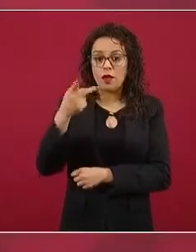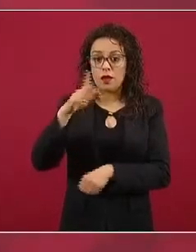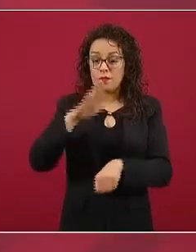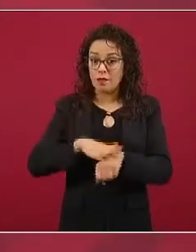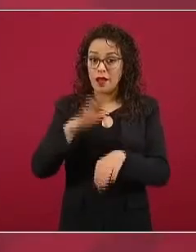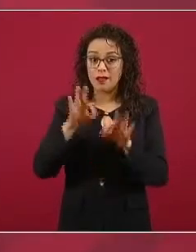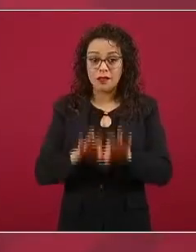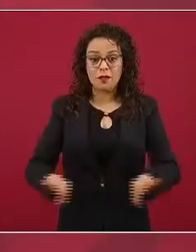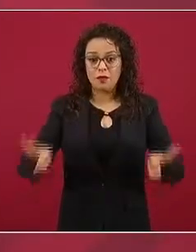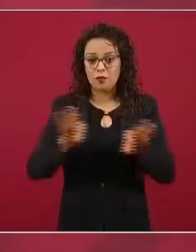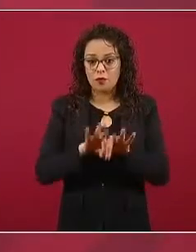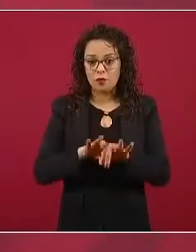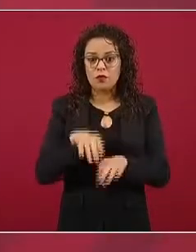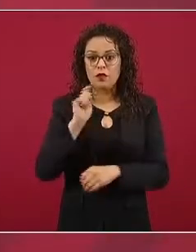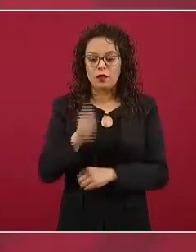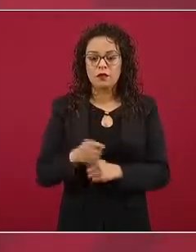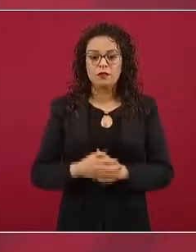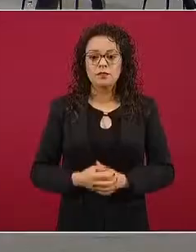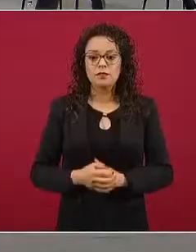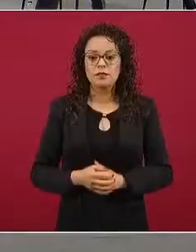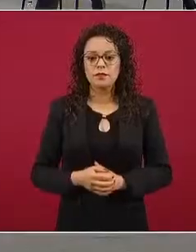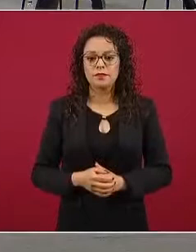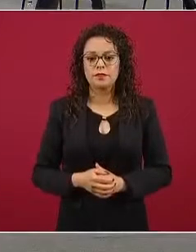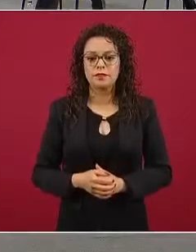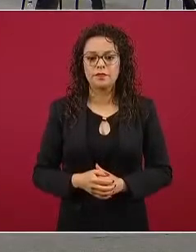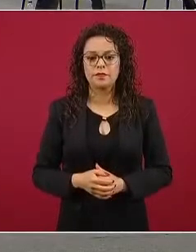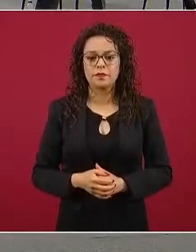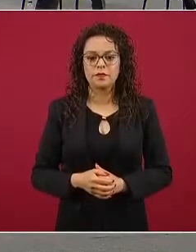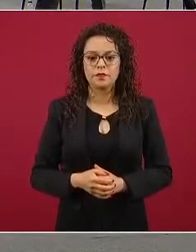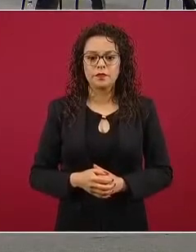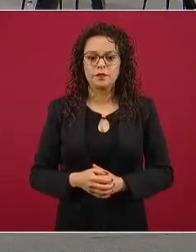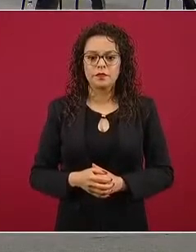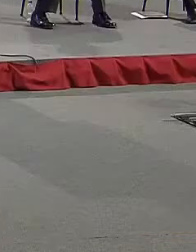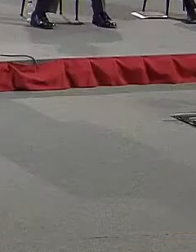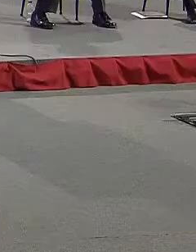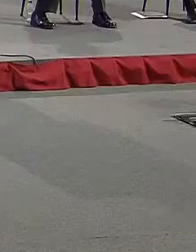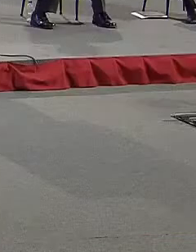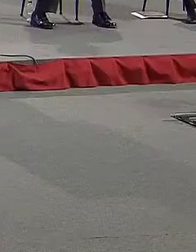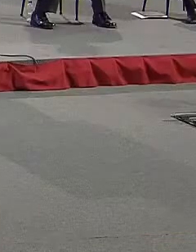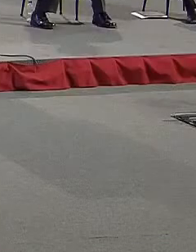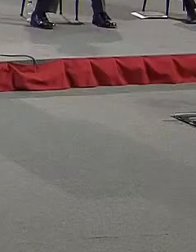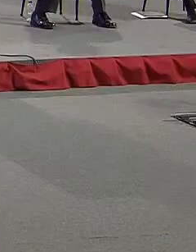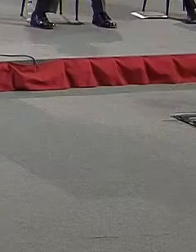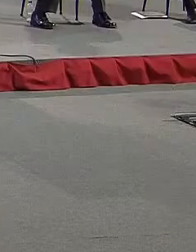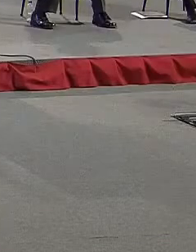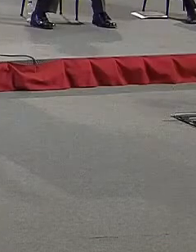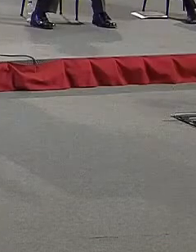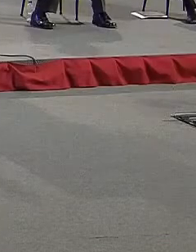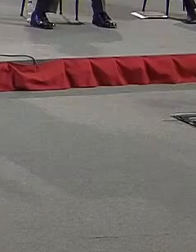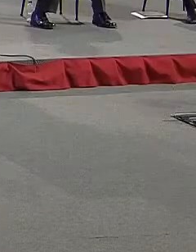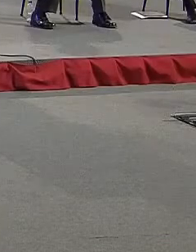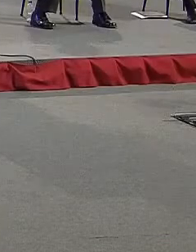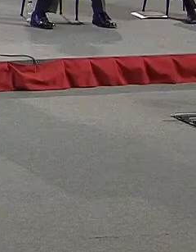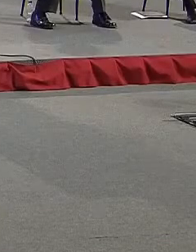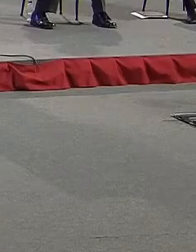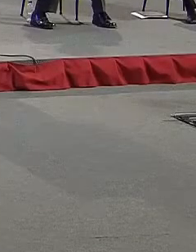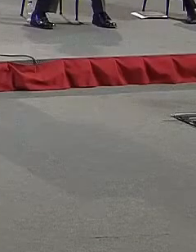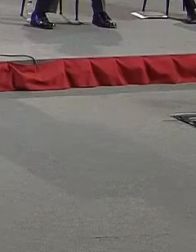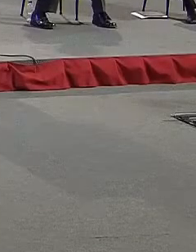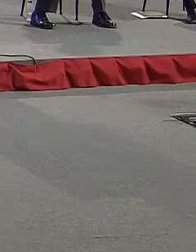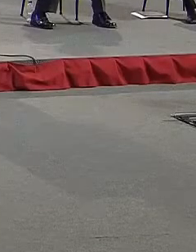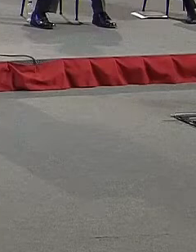de lo más emocionante, la siguiente es, aquí es a dónde van, pero aquí es de dónde vienen. Estos son los estados que están contribuyendo